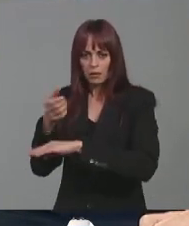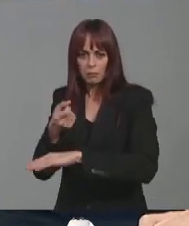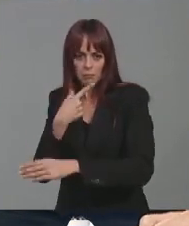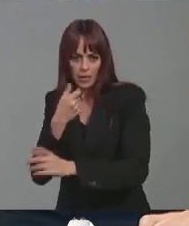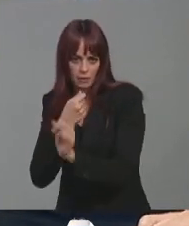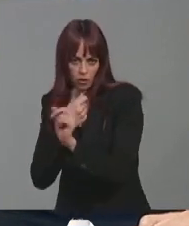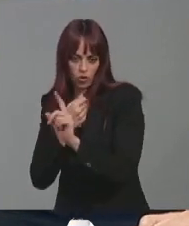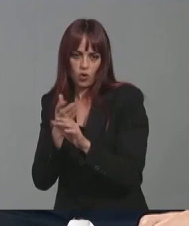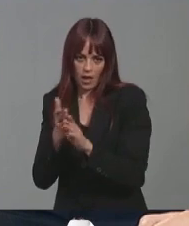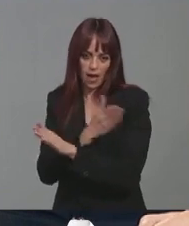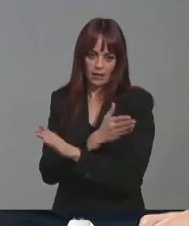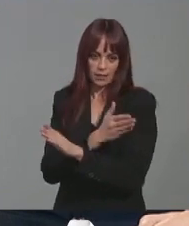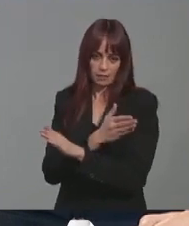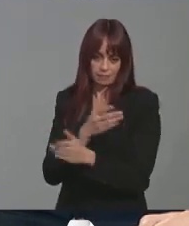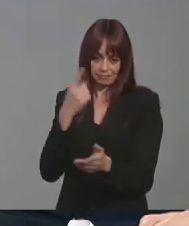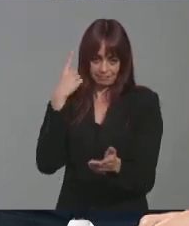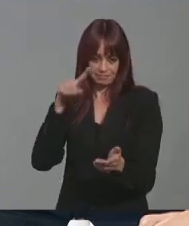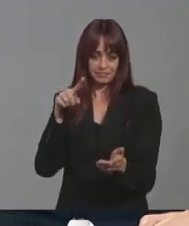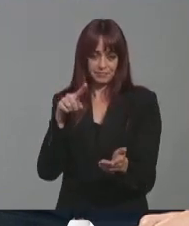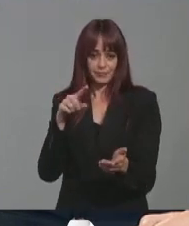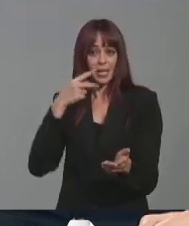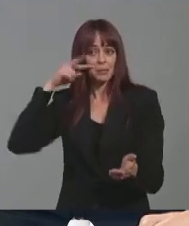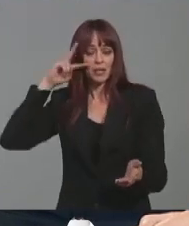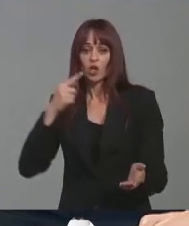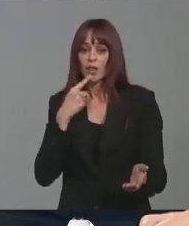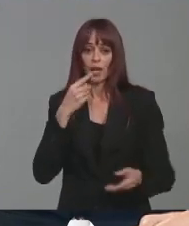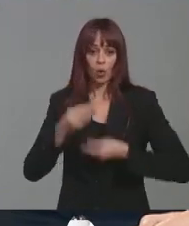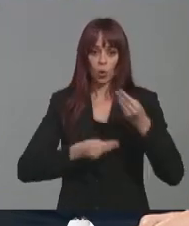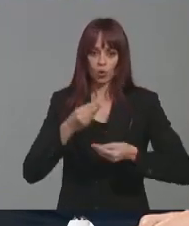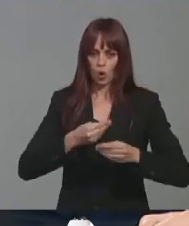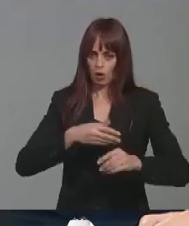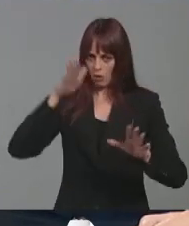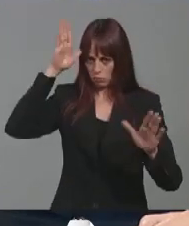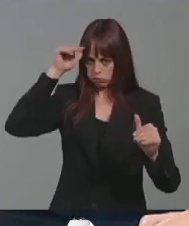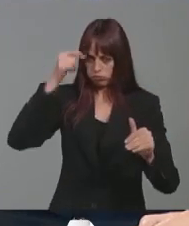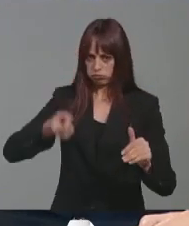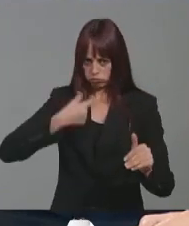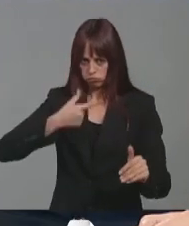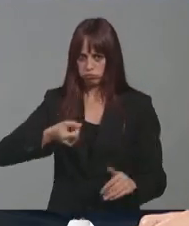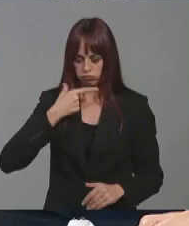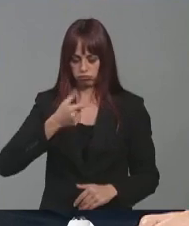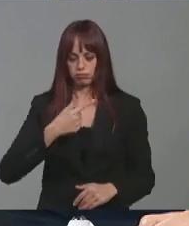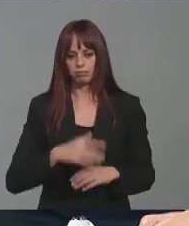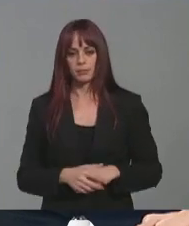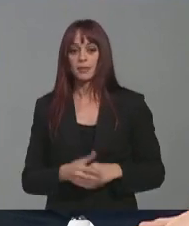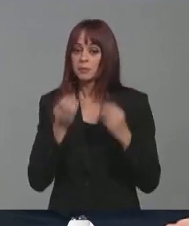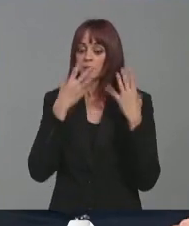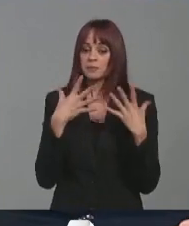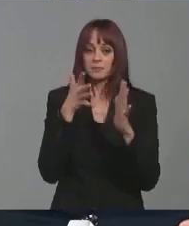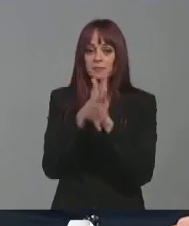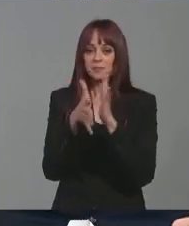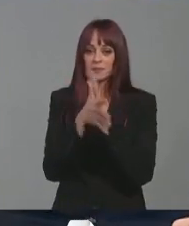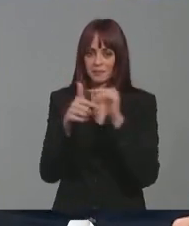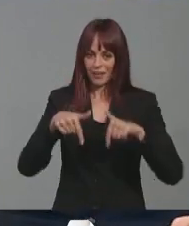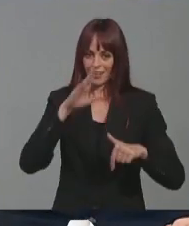que bueno, que estamos viendo que estamos haciendo según los expertos un uso excesivo muchas veces. Pues está muy bien que explique esto